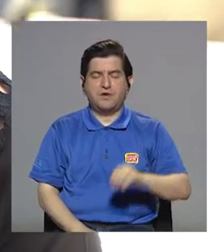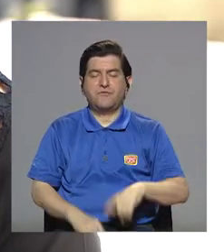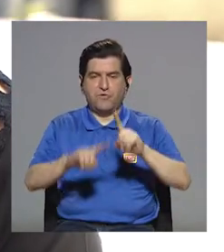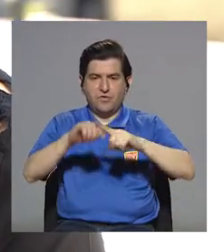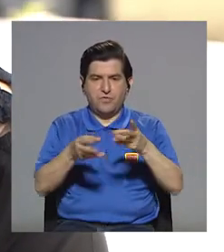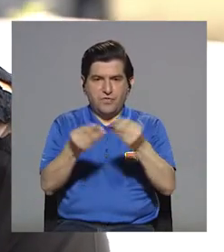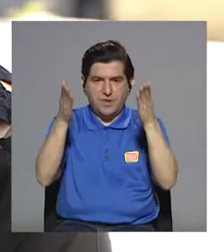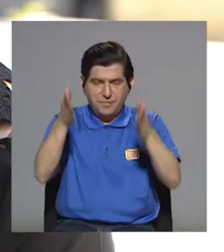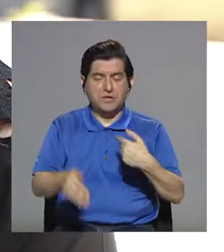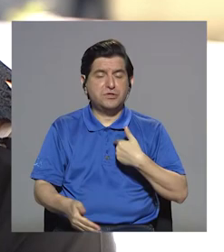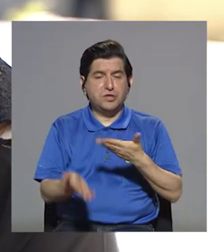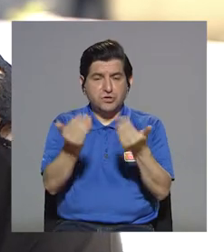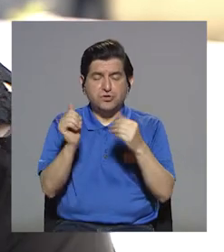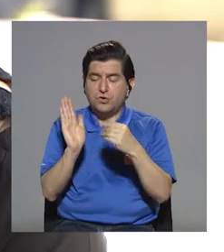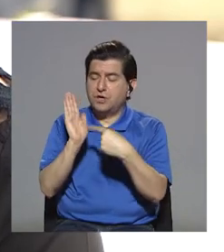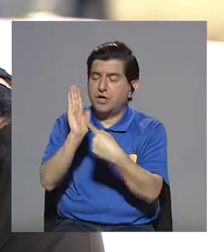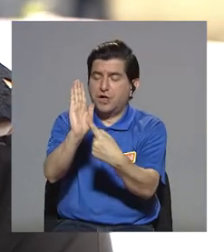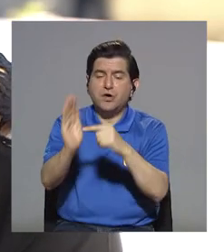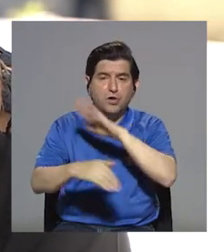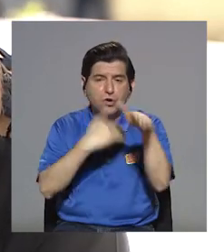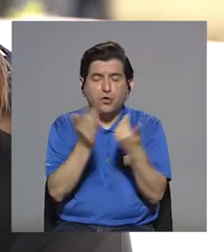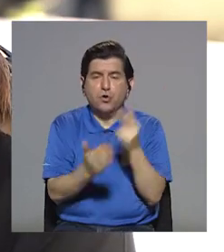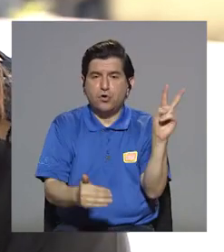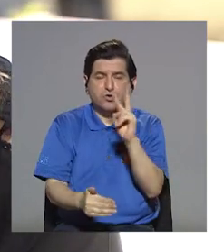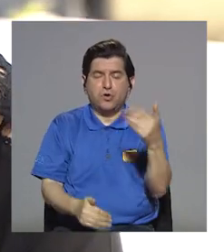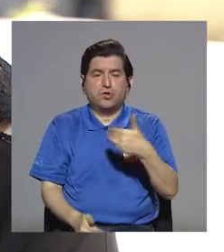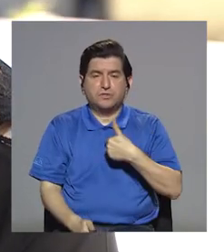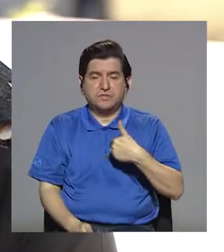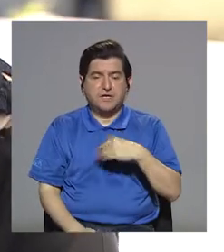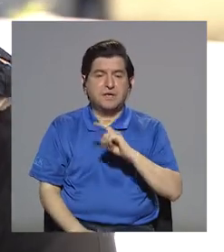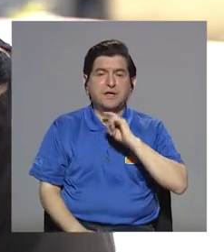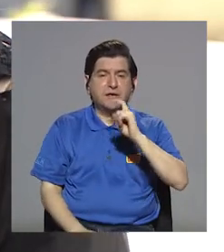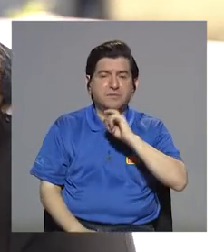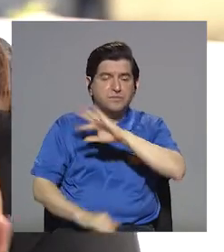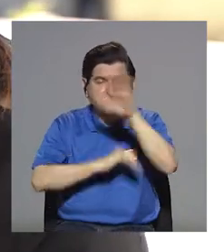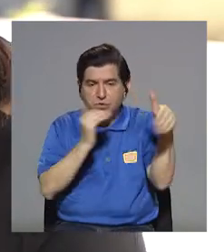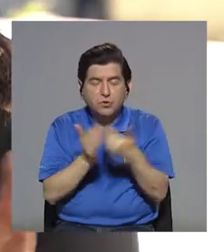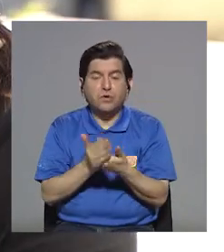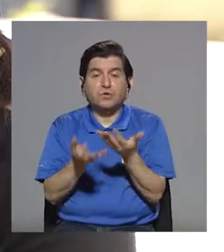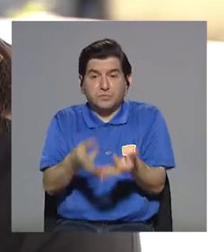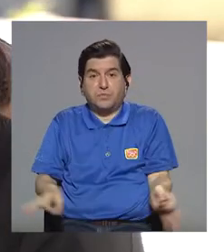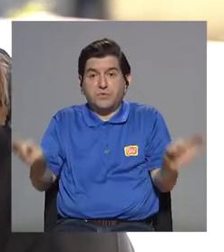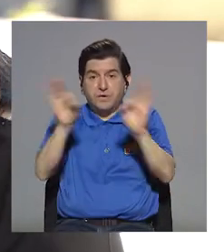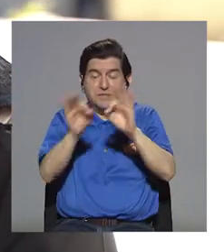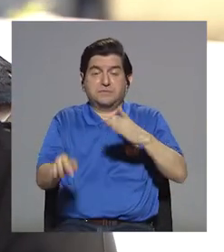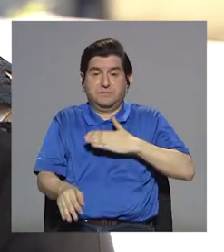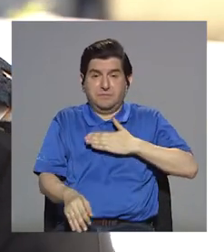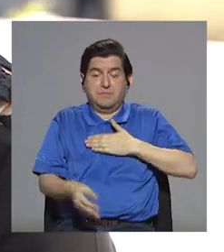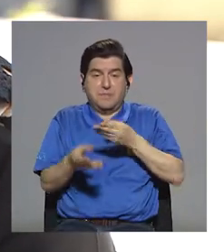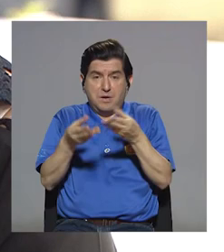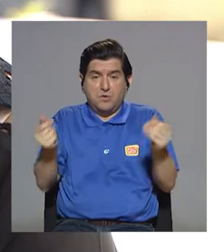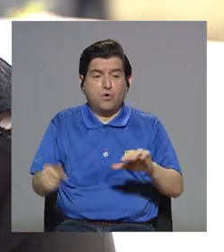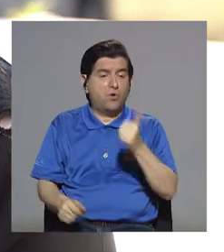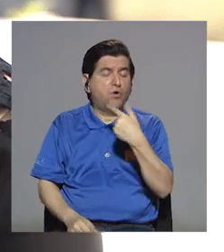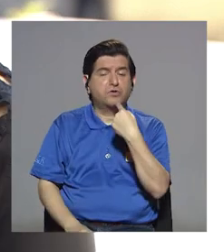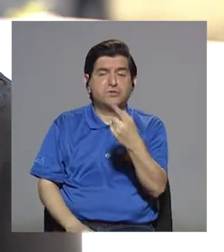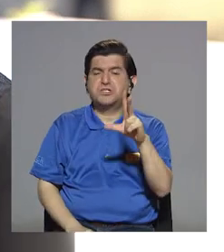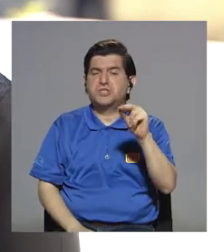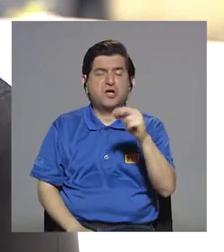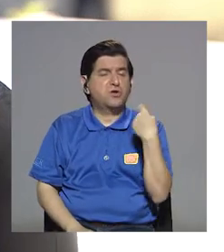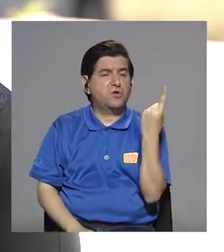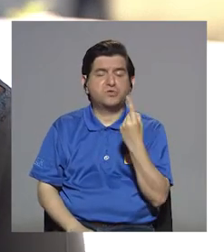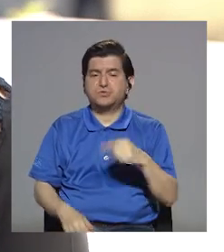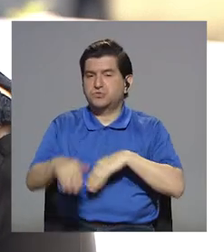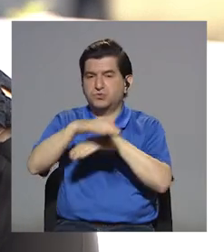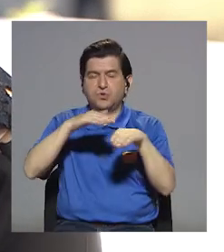gusto el producto adhesivo, yo quiero que me reporten todas las vitaminas que tiene, todos los minerales. ¿Por qué? Porque eso es lo importante en mi producto. Algunos dicen, no, hacese